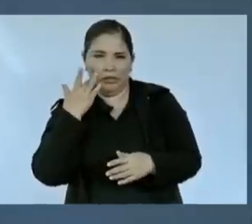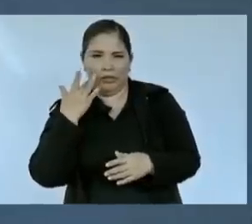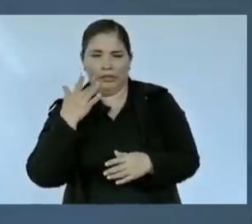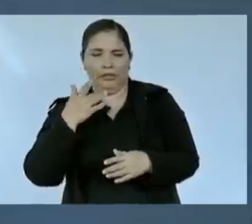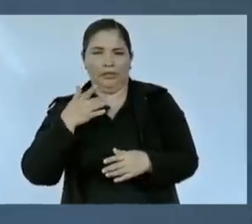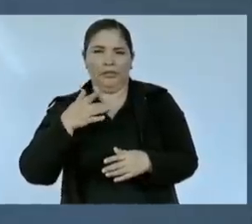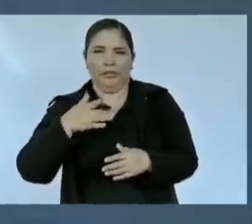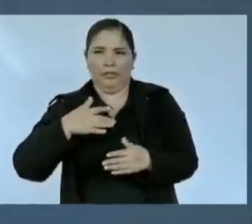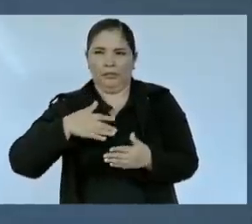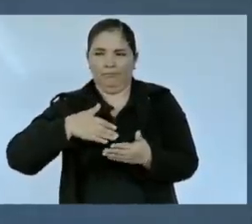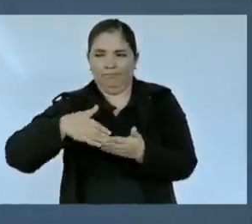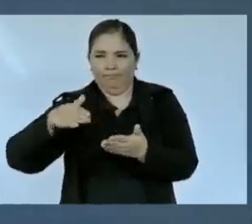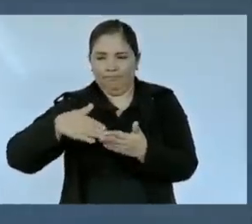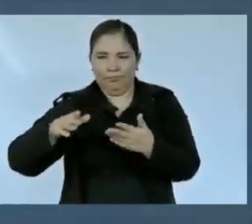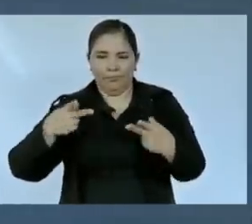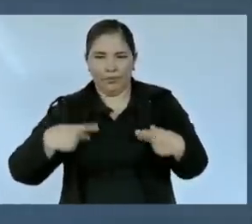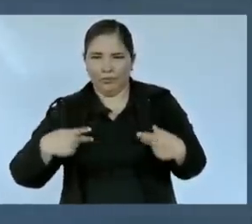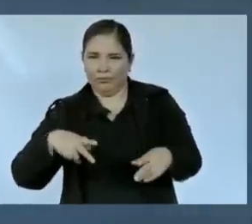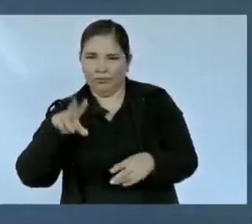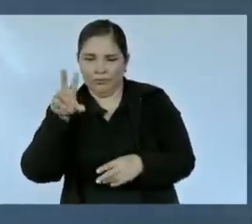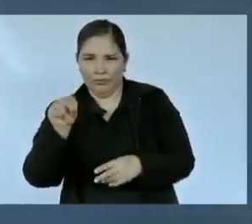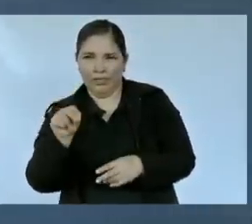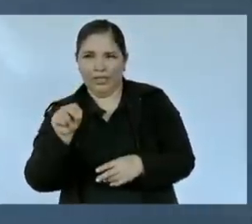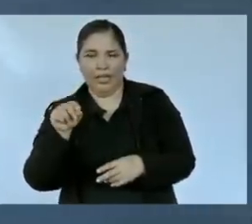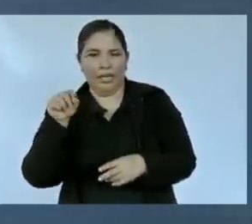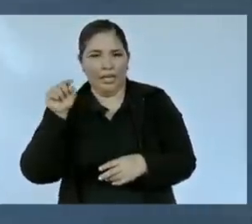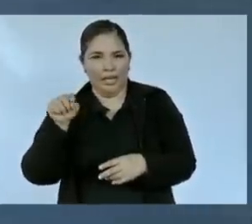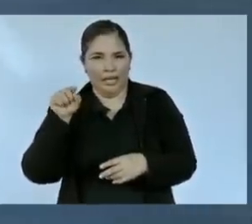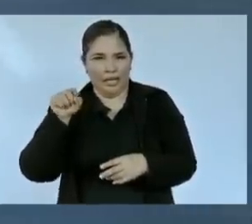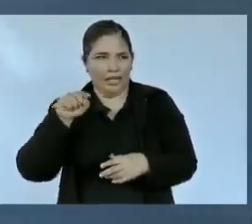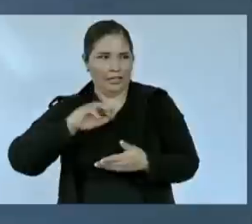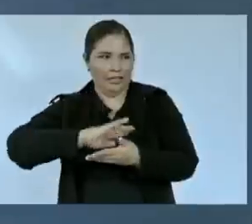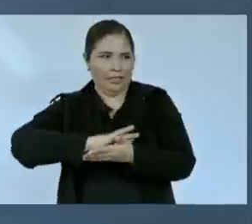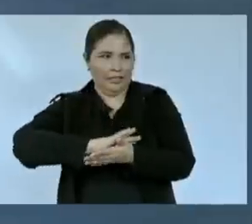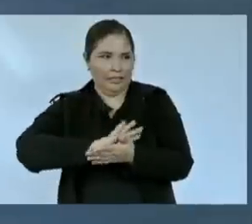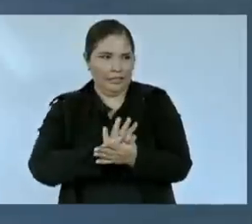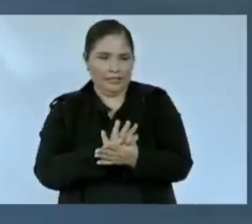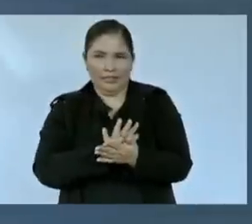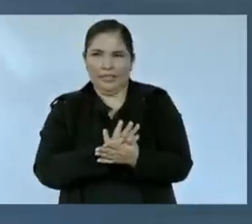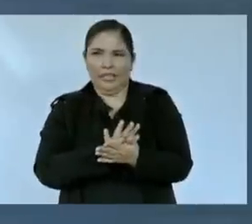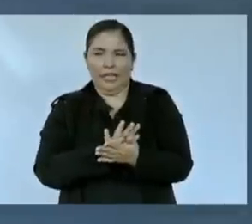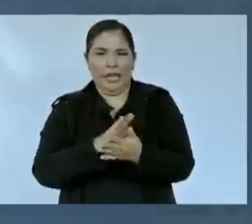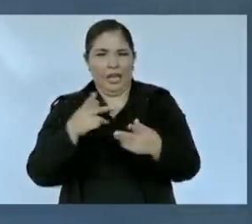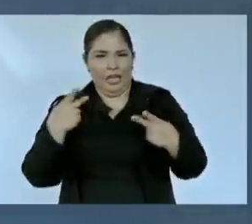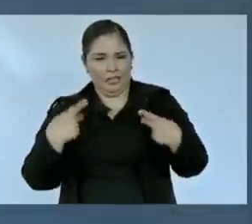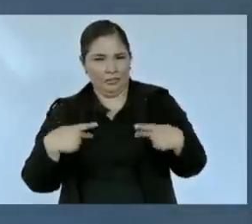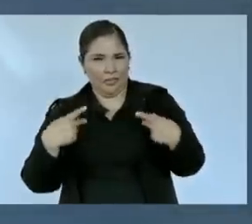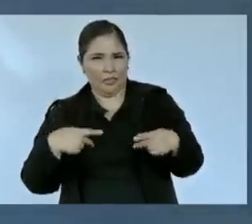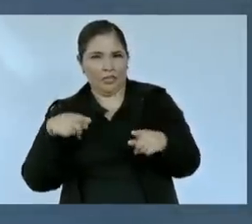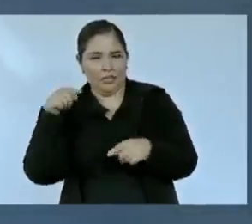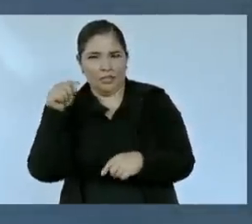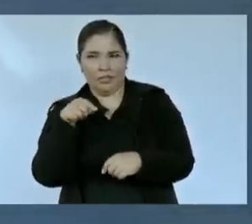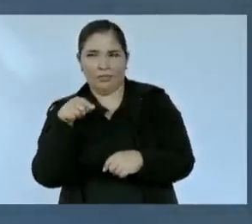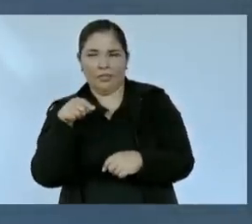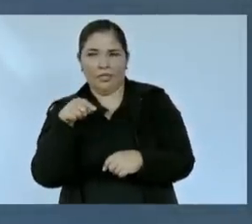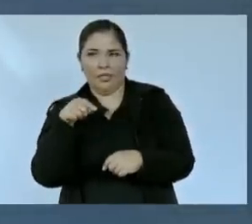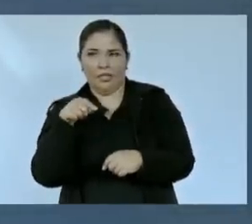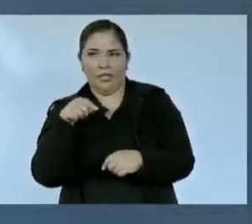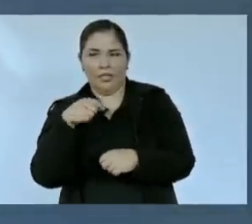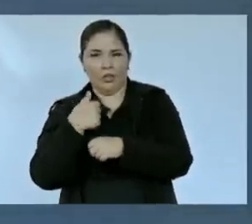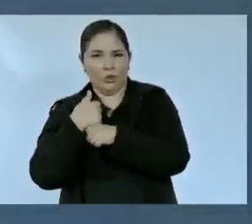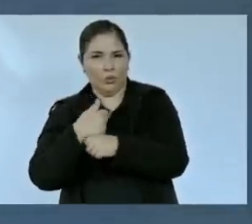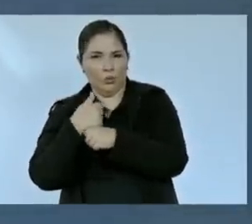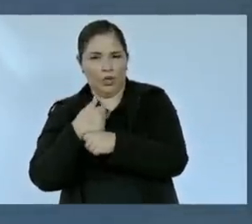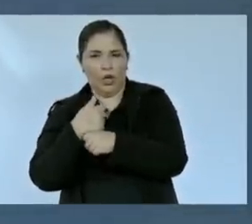ese racismo y ese clasismo lo padecieron también los